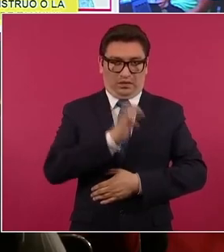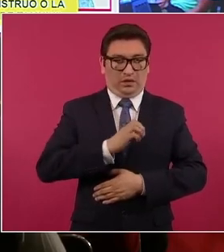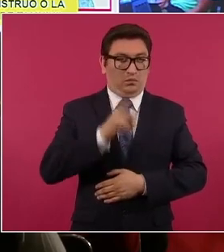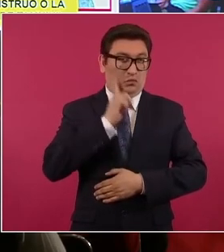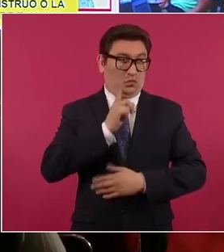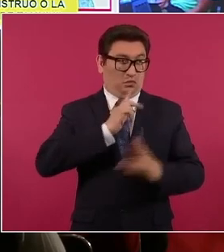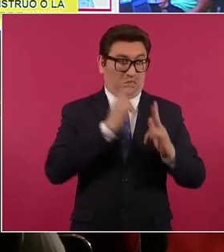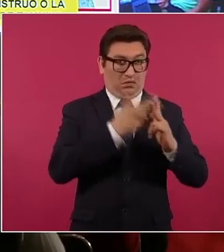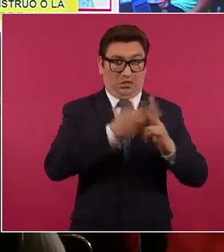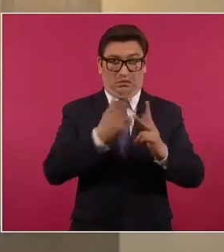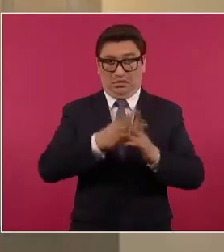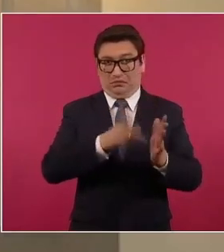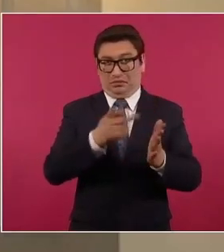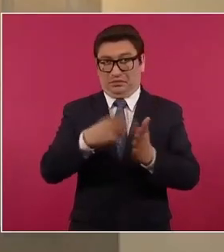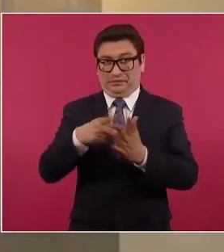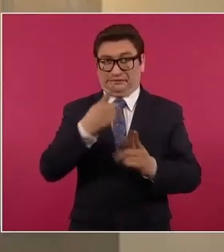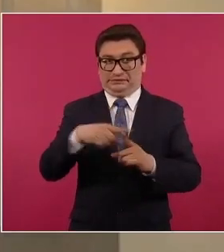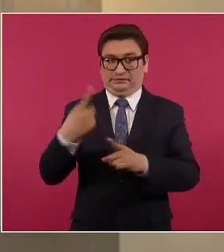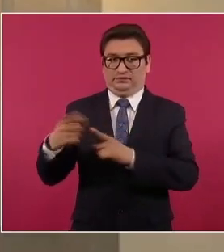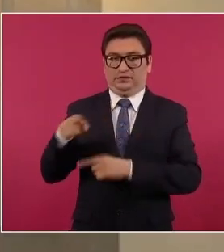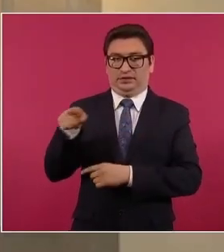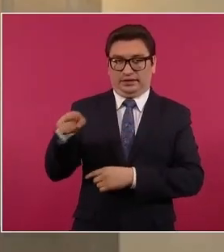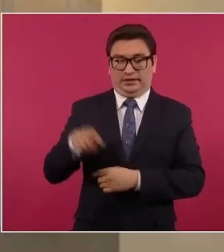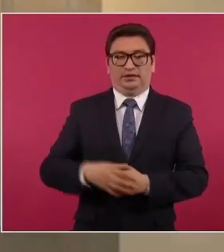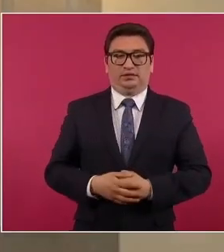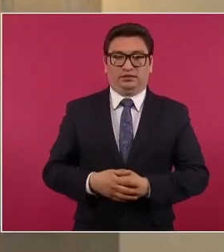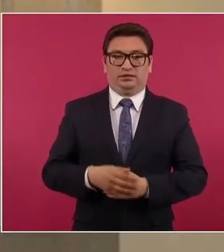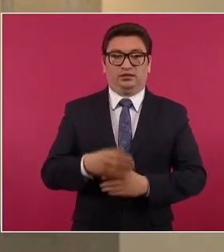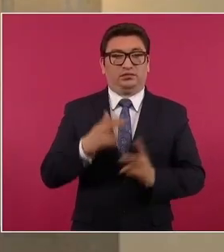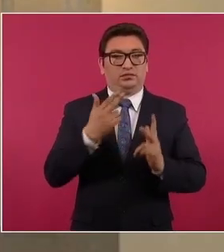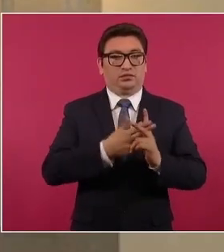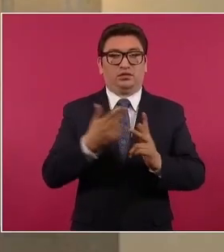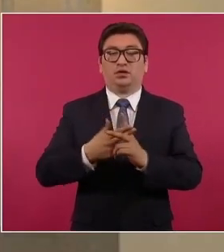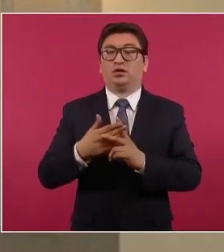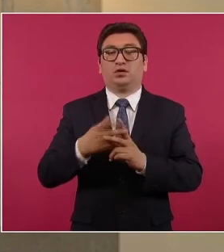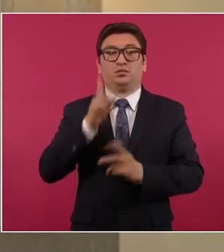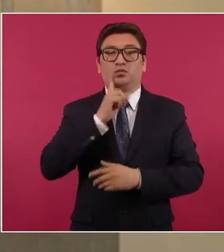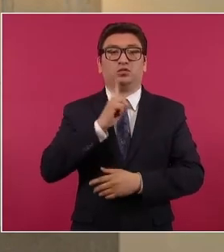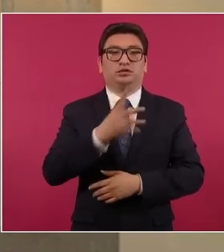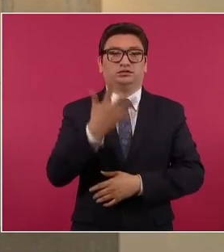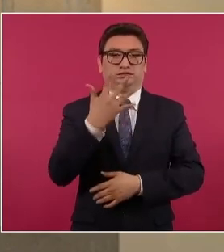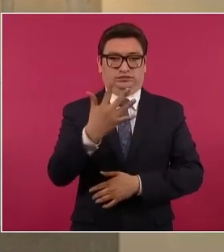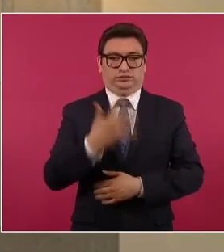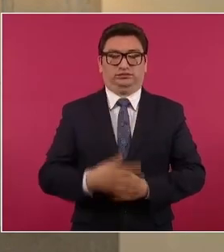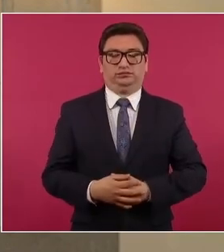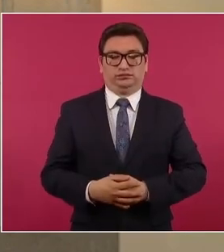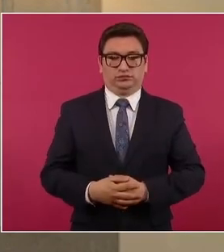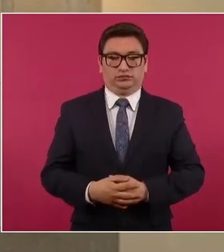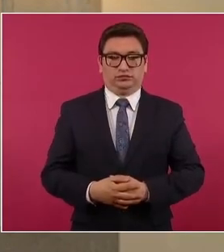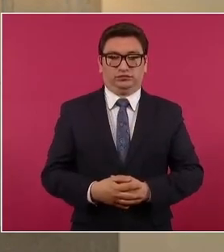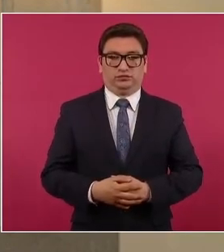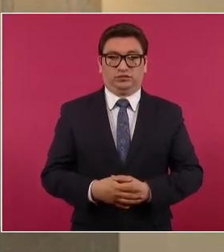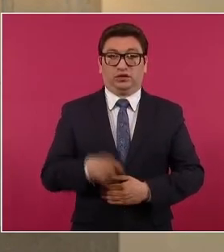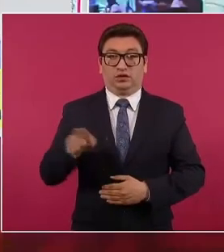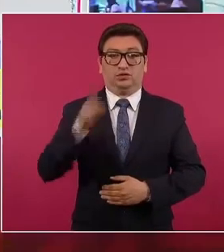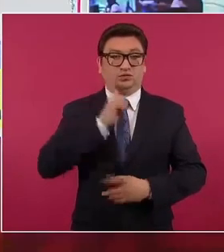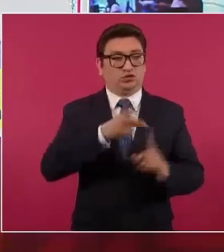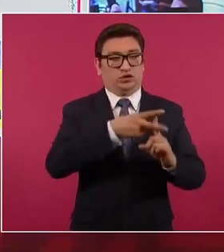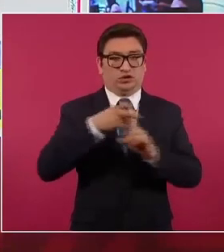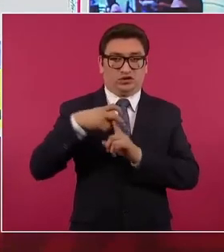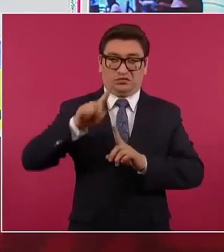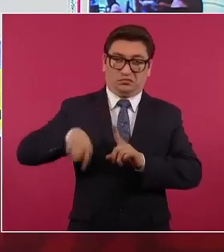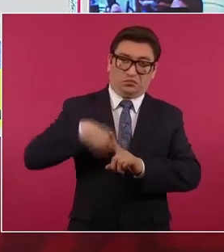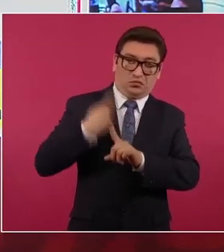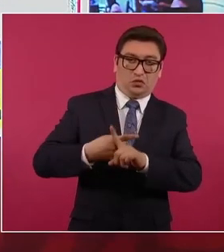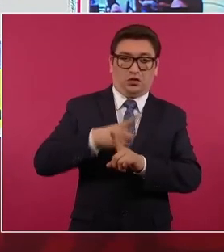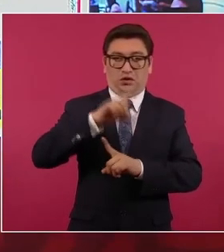que se le atribuyen el asesinato de al menos cinco mujeres a quienes secuestraba, violaba